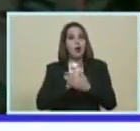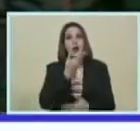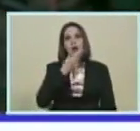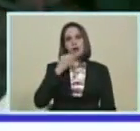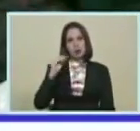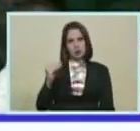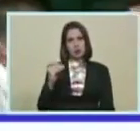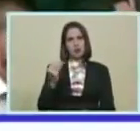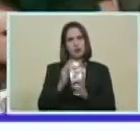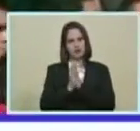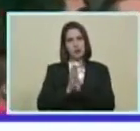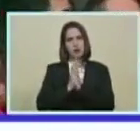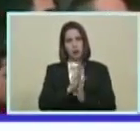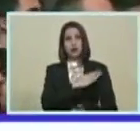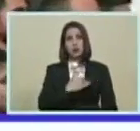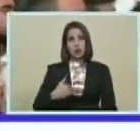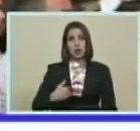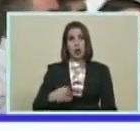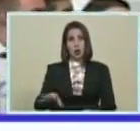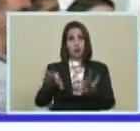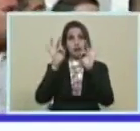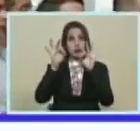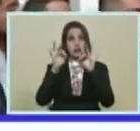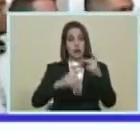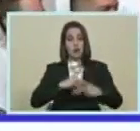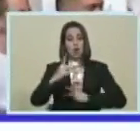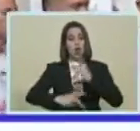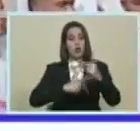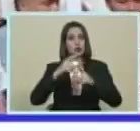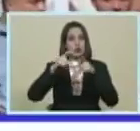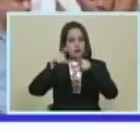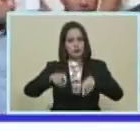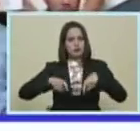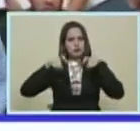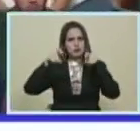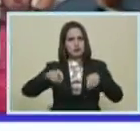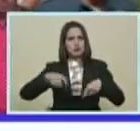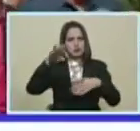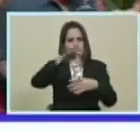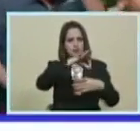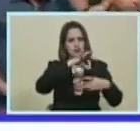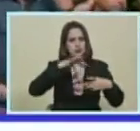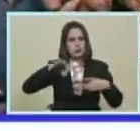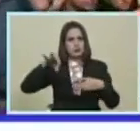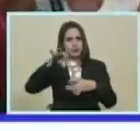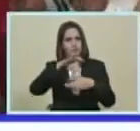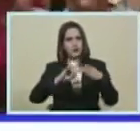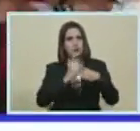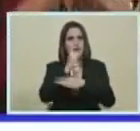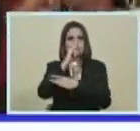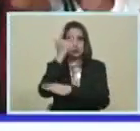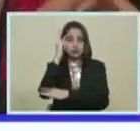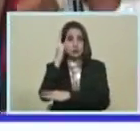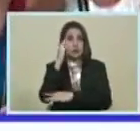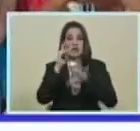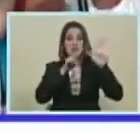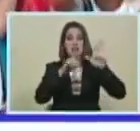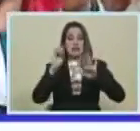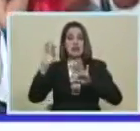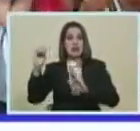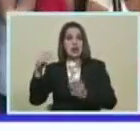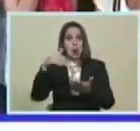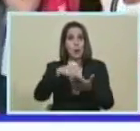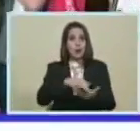quiero Un plan especial De producción Agrícola Para que De estos 700 mil jóvenes